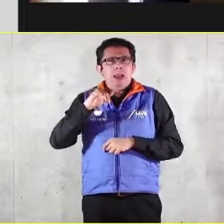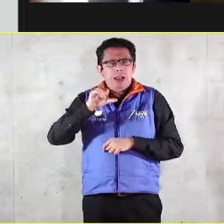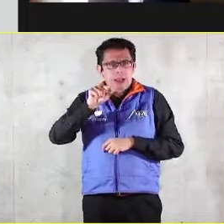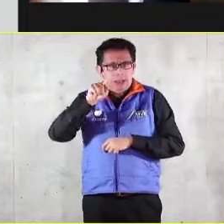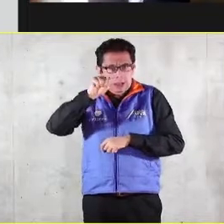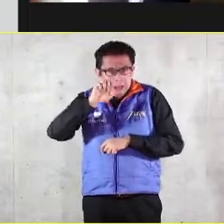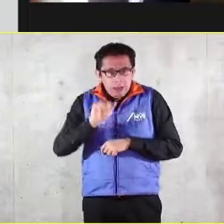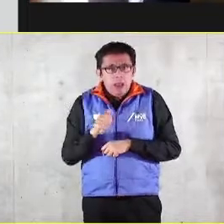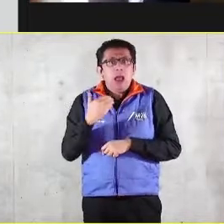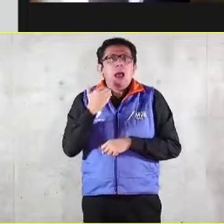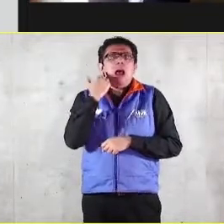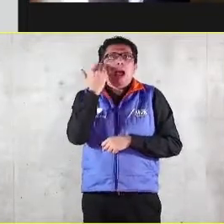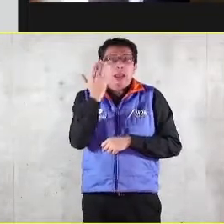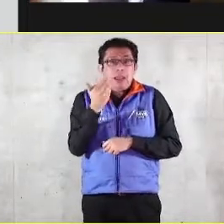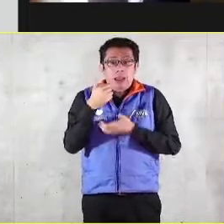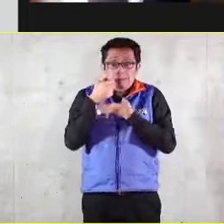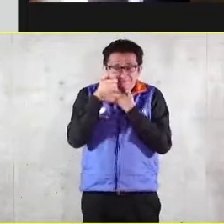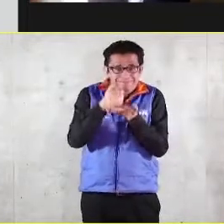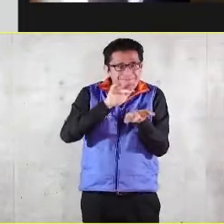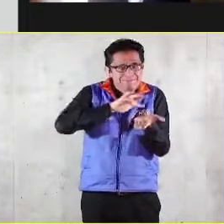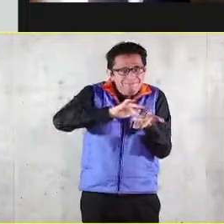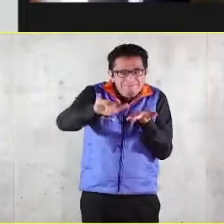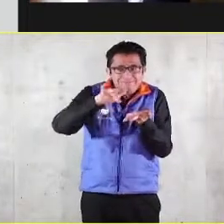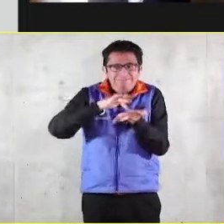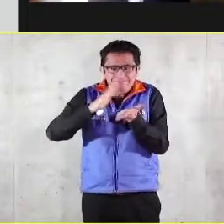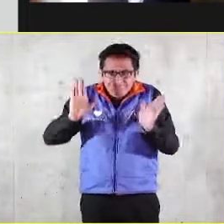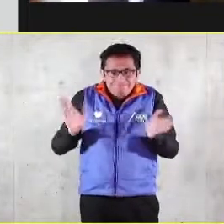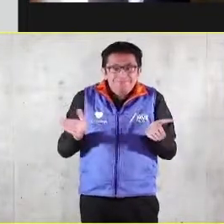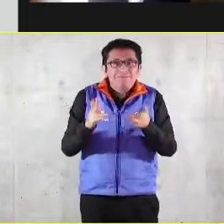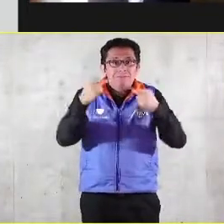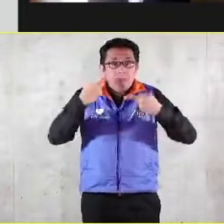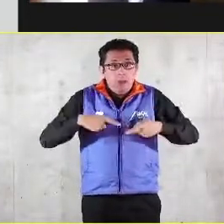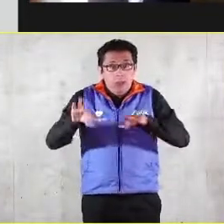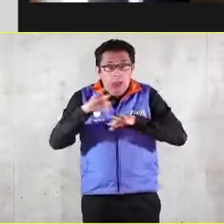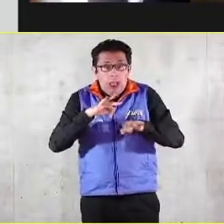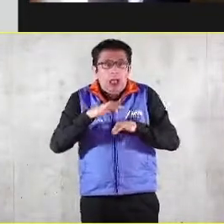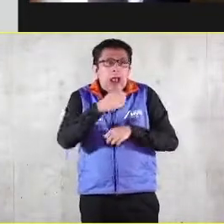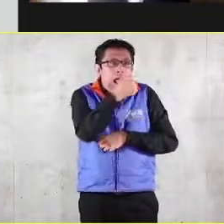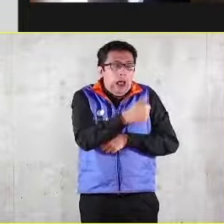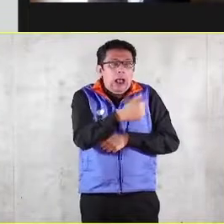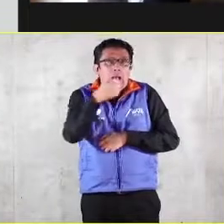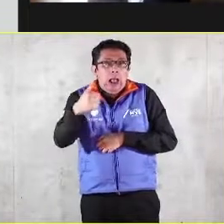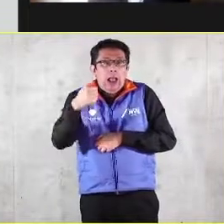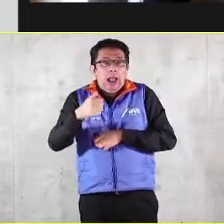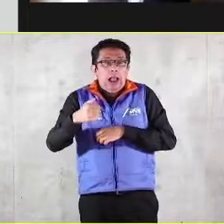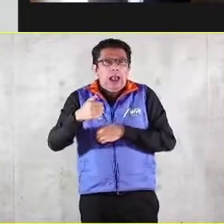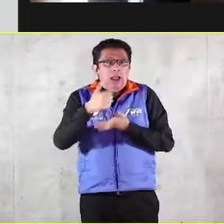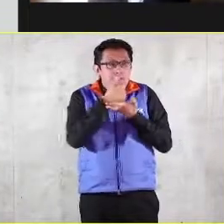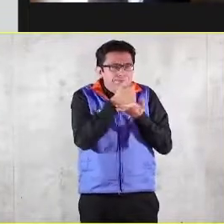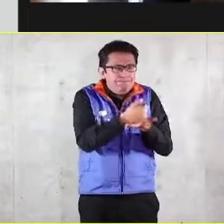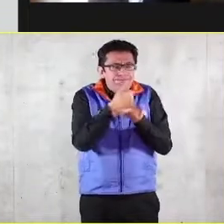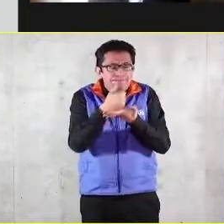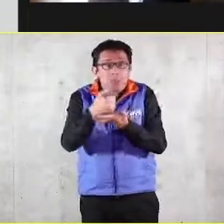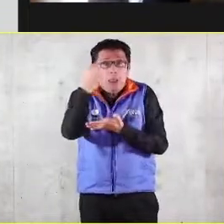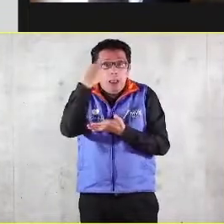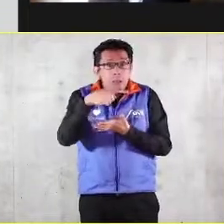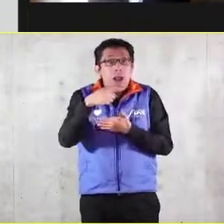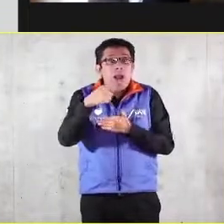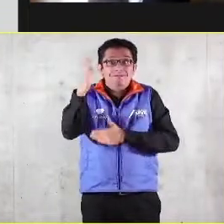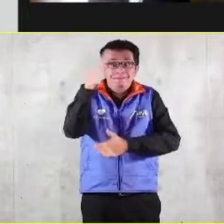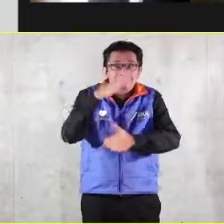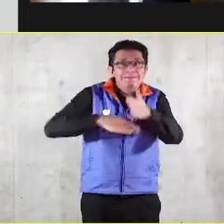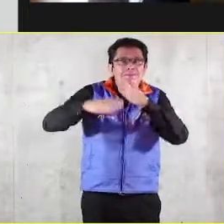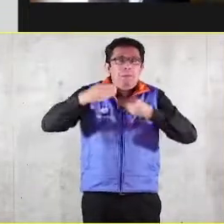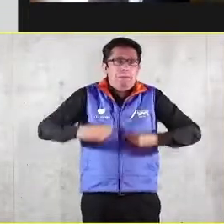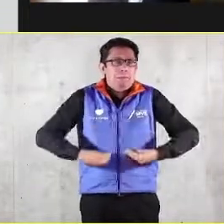sentido y la realización de sus colaboradores, ayudará a cada uno de ellos a tener éxito en la vida como sea que cada